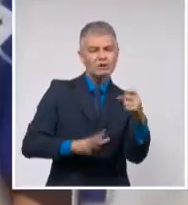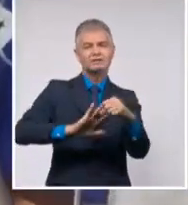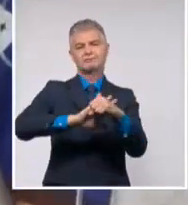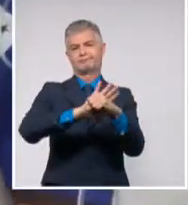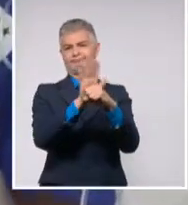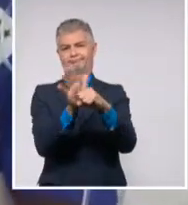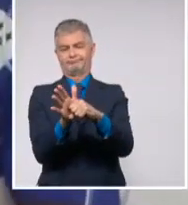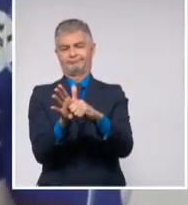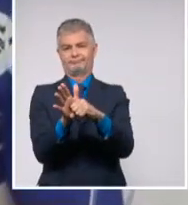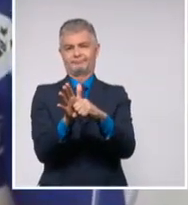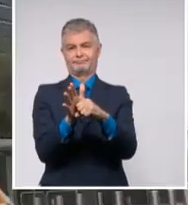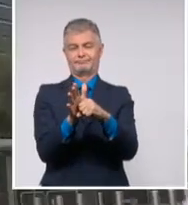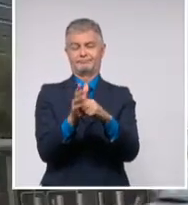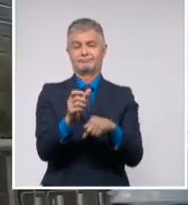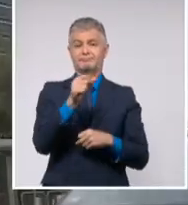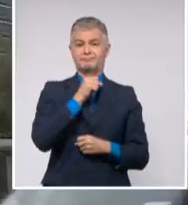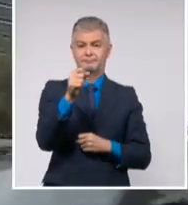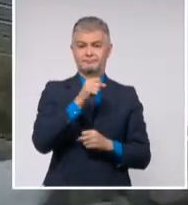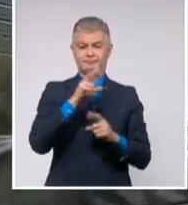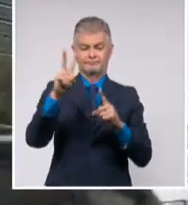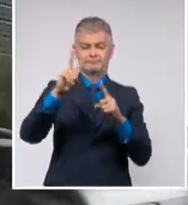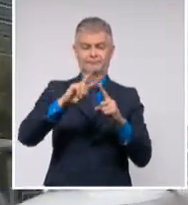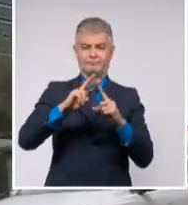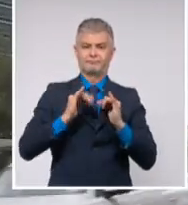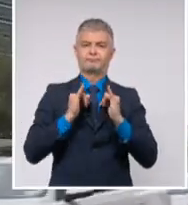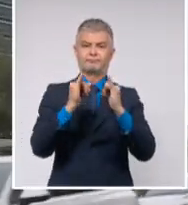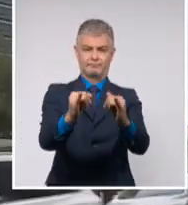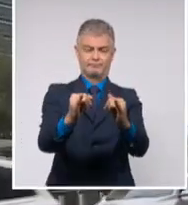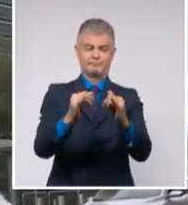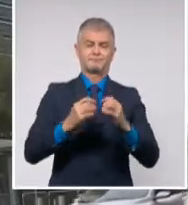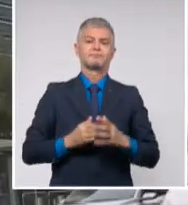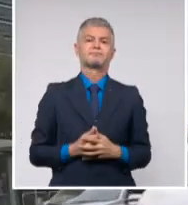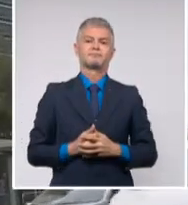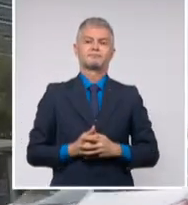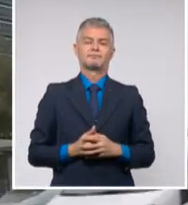-19. Marisela Recaseñas, Sistema Informativo de la Televisión Cubana.